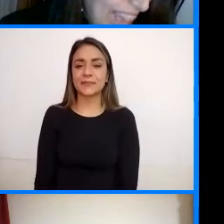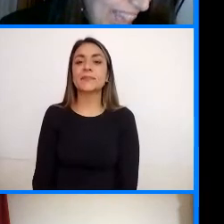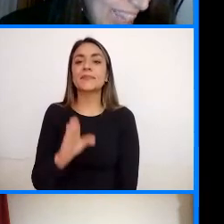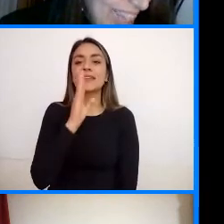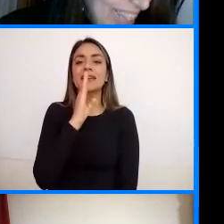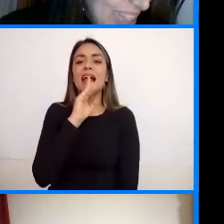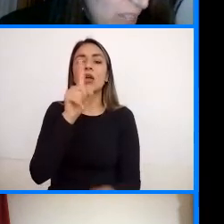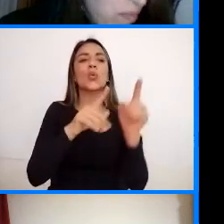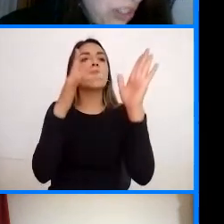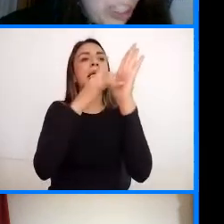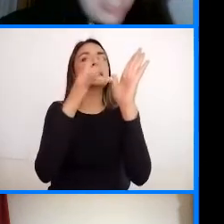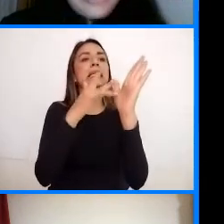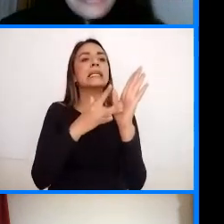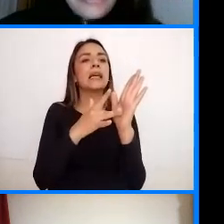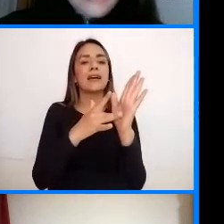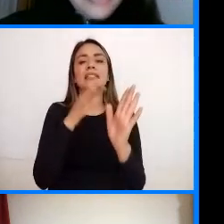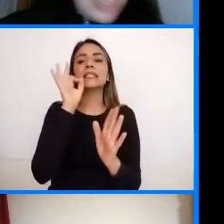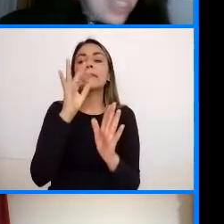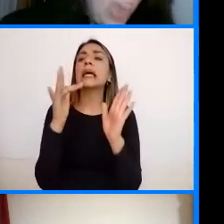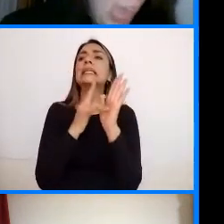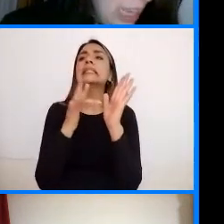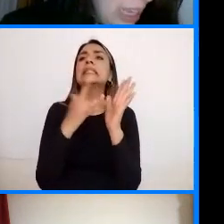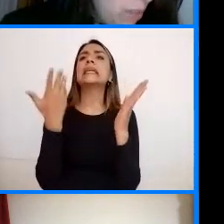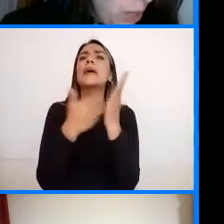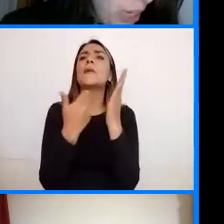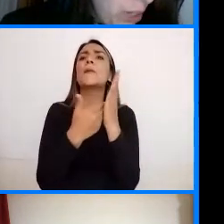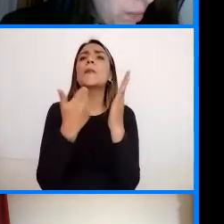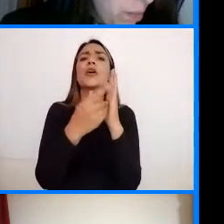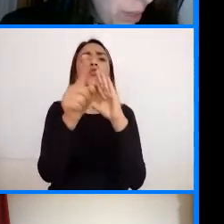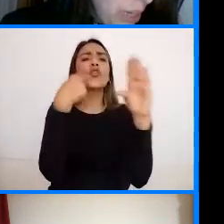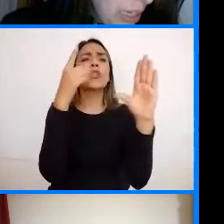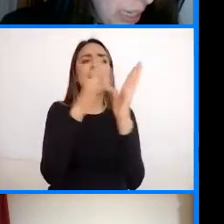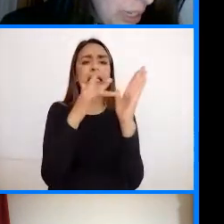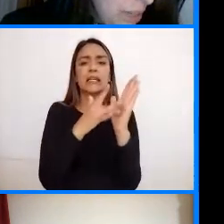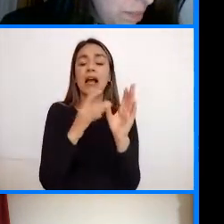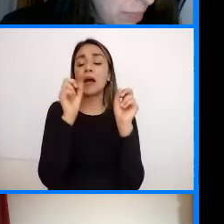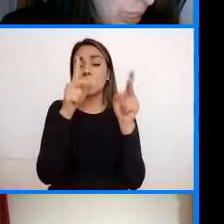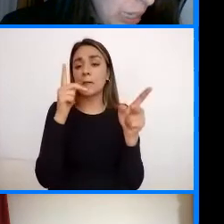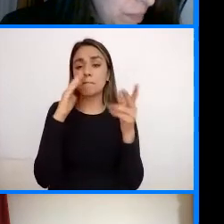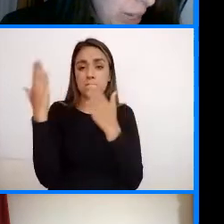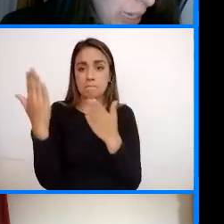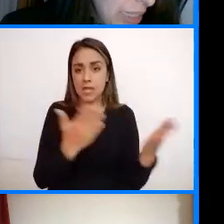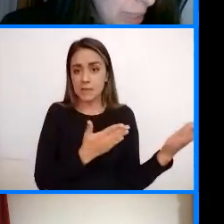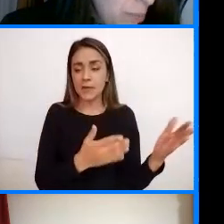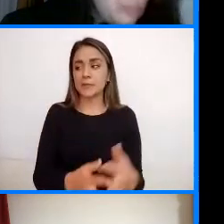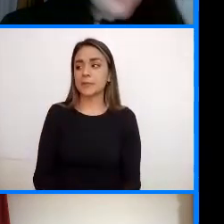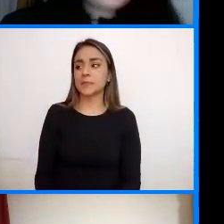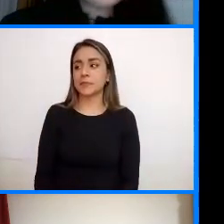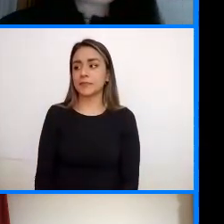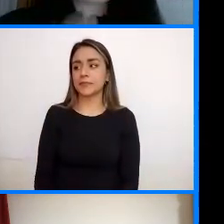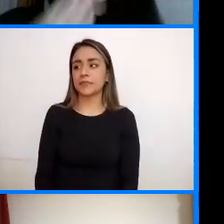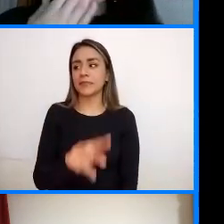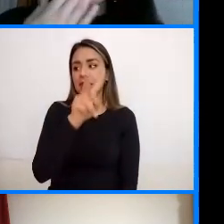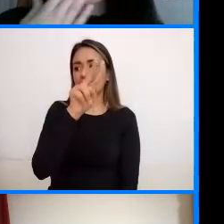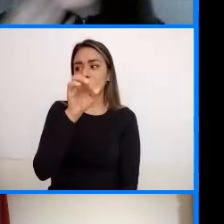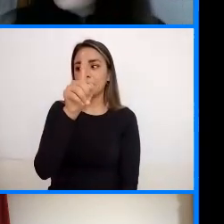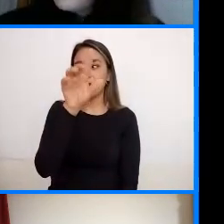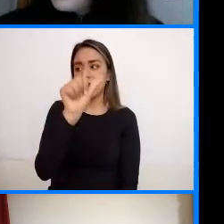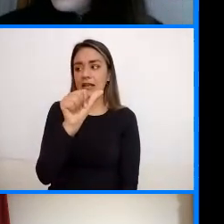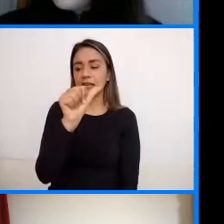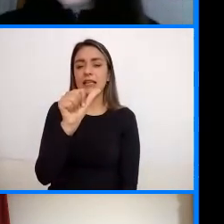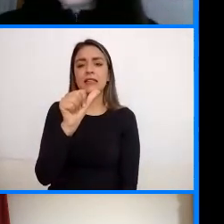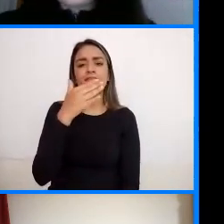Que siempre nos dicen Link de asistencia Bueno Bienvenida Vanessa Muchísimas Gracias